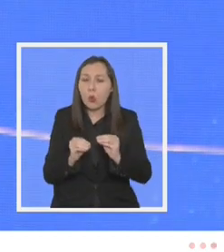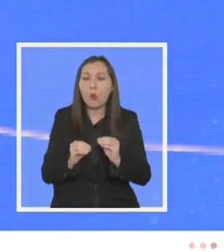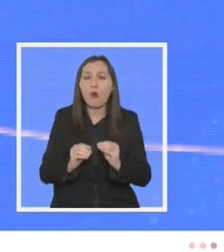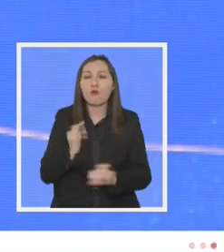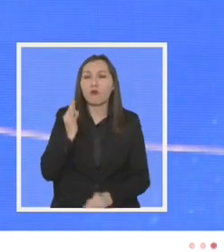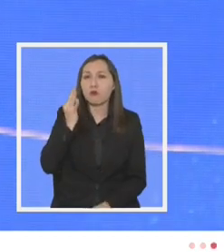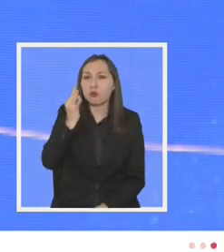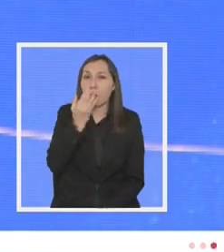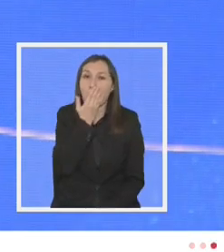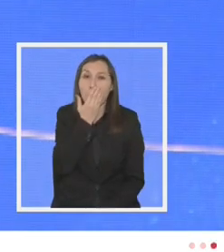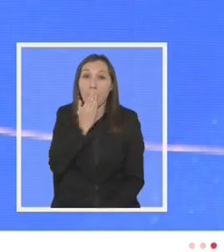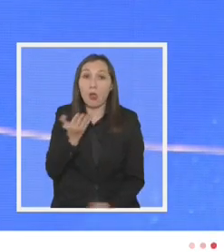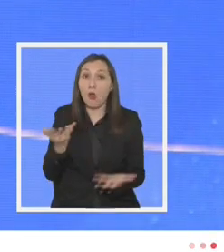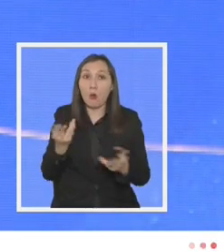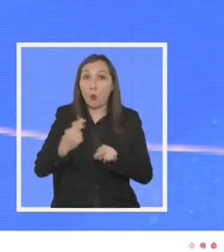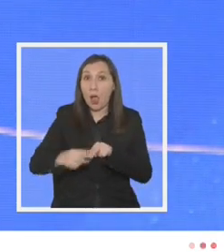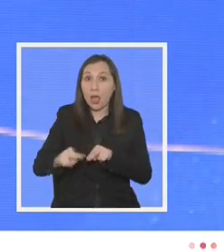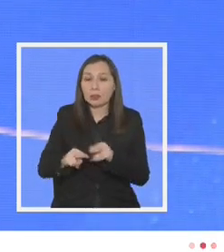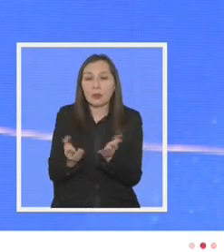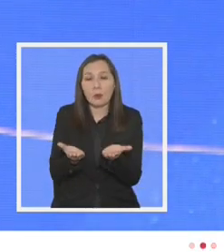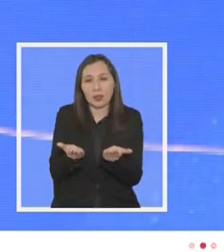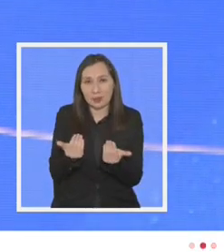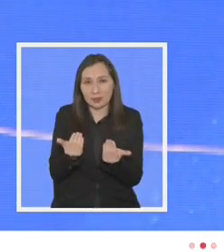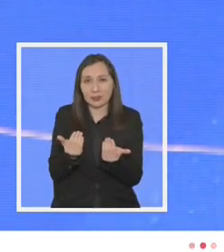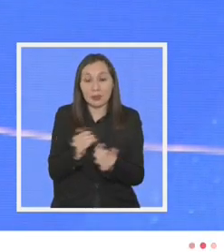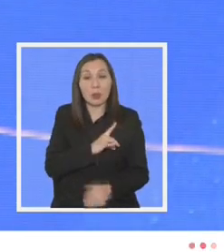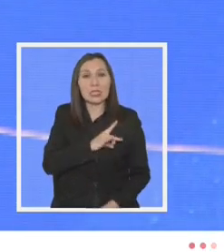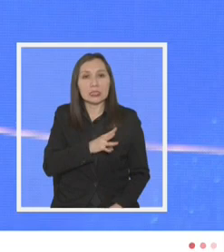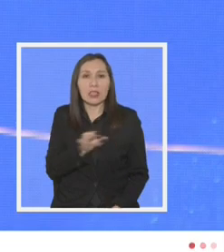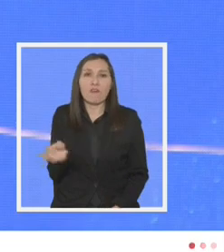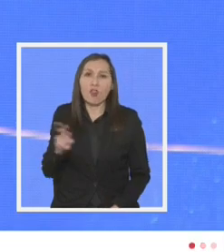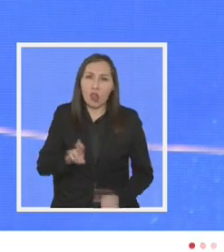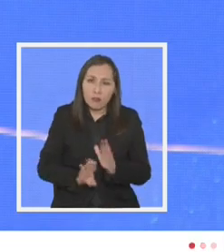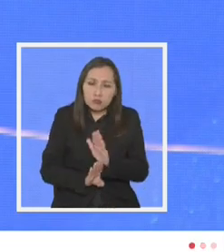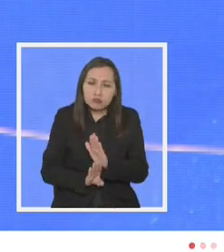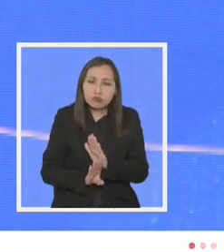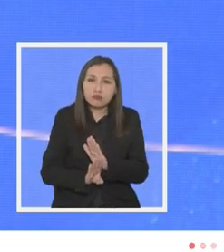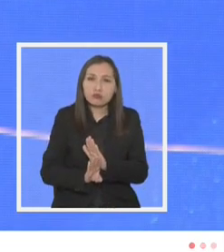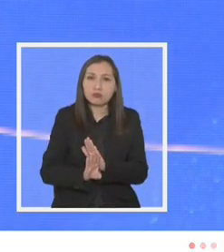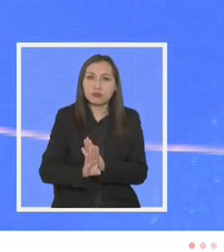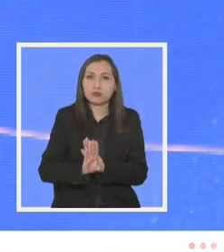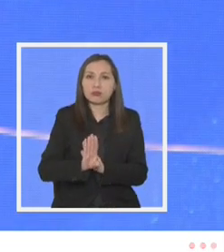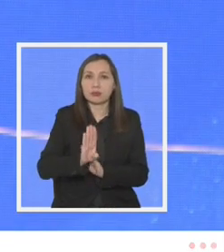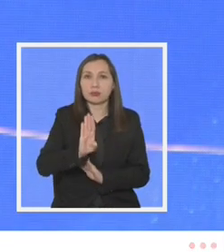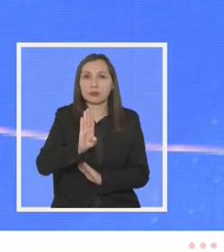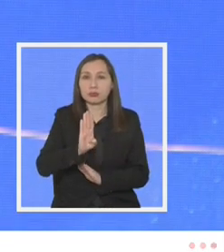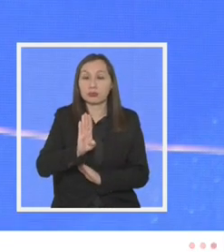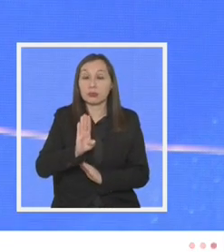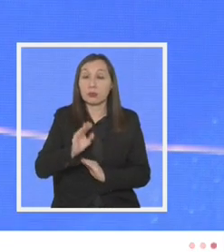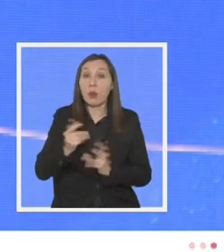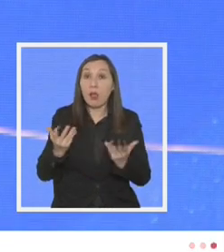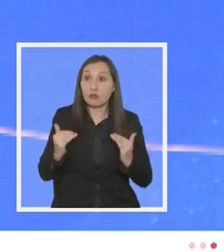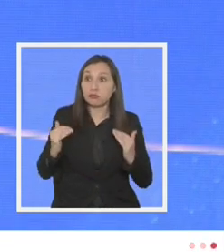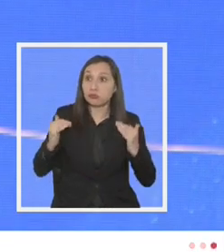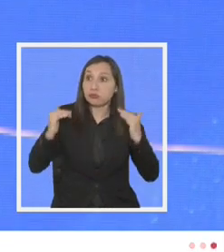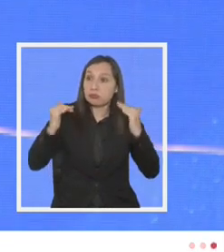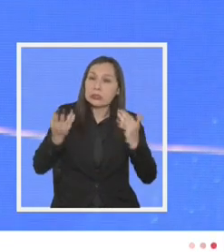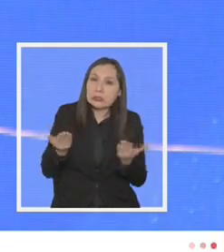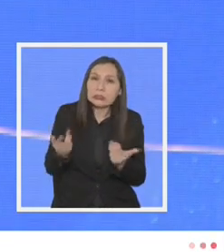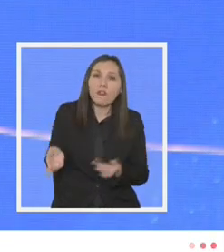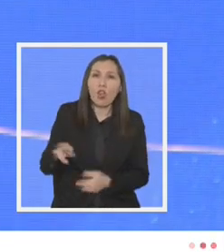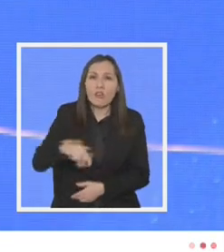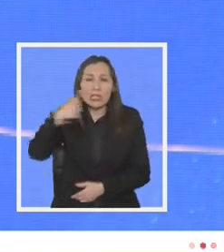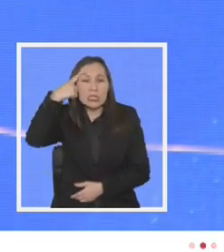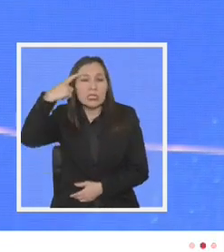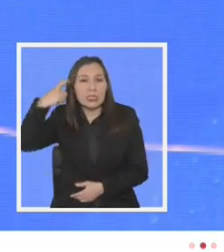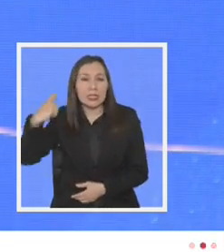para hacerlo necesitamos que Chile vuelva a crecer para crecer necesitamos volver a